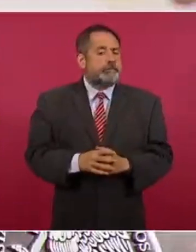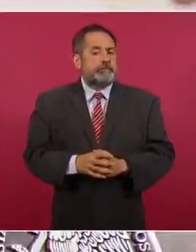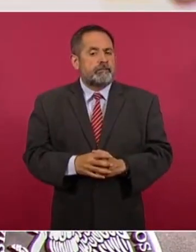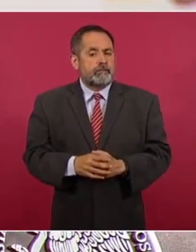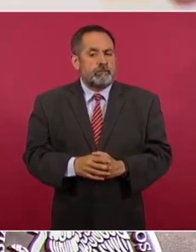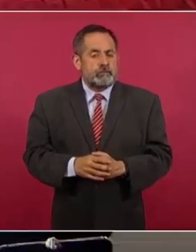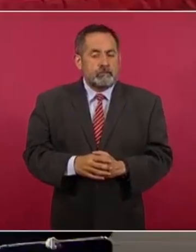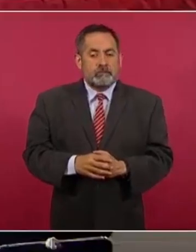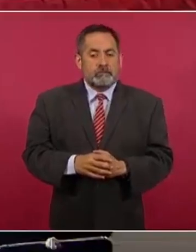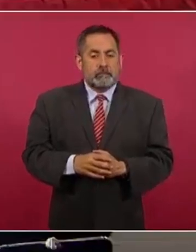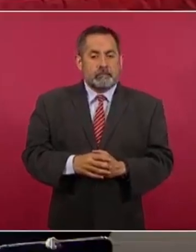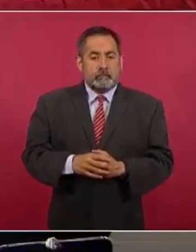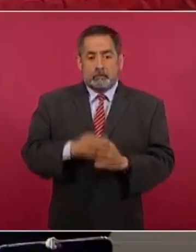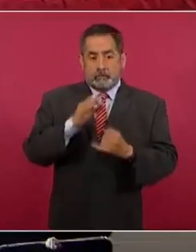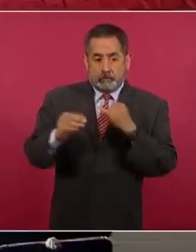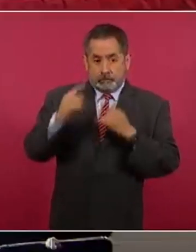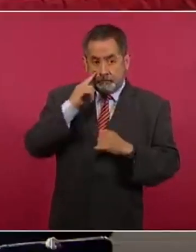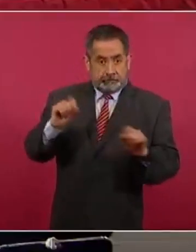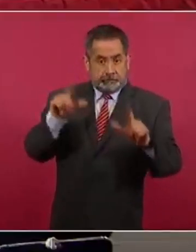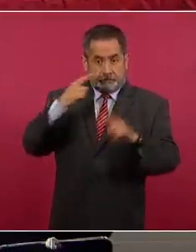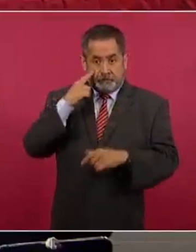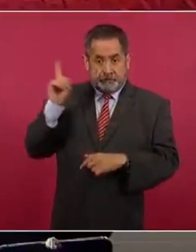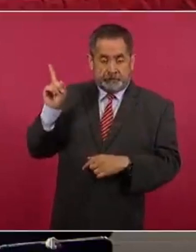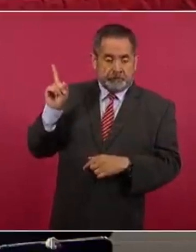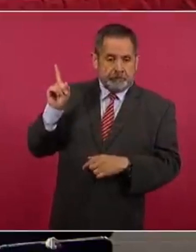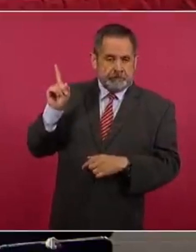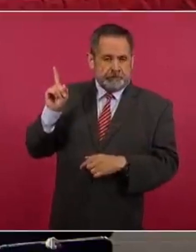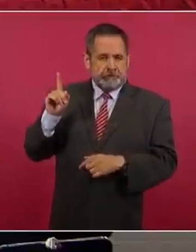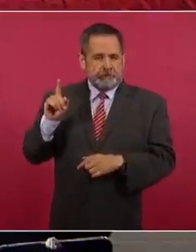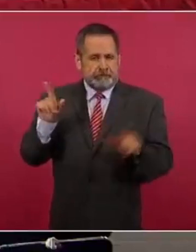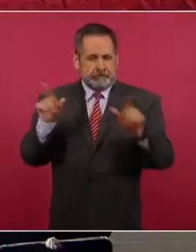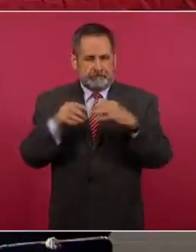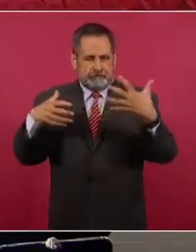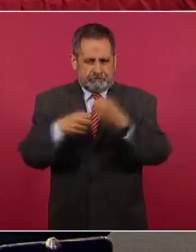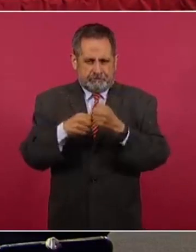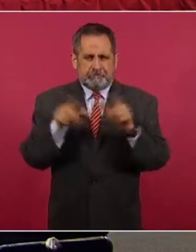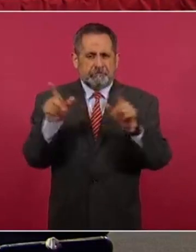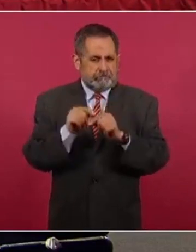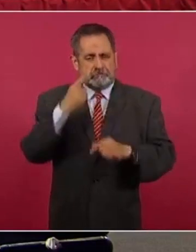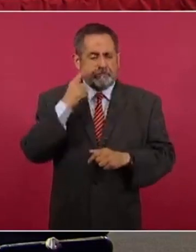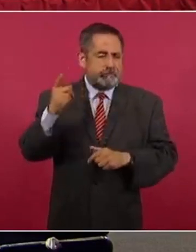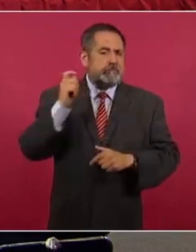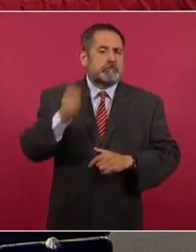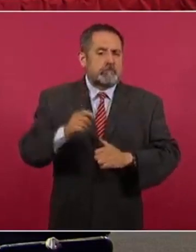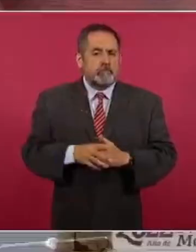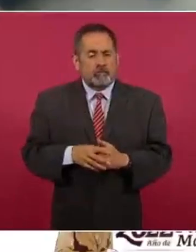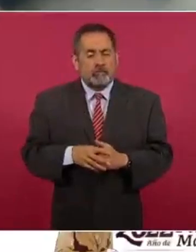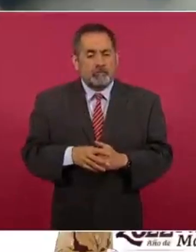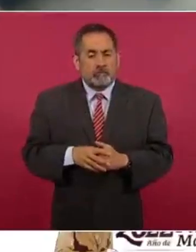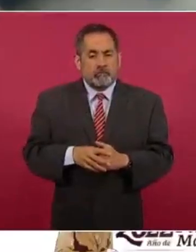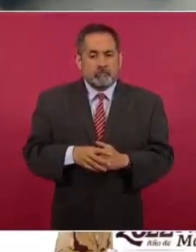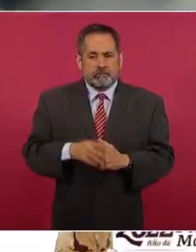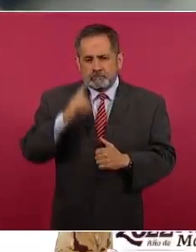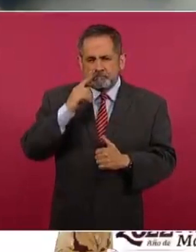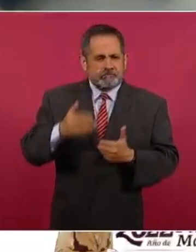este dato que intentamos resumir de la siguiente manera. Esta es la productividad del sistema,